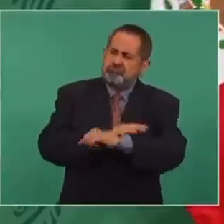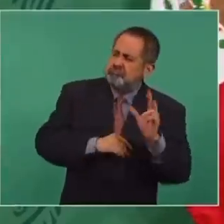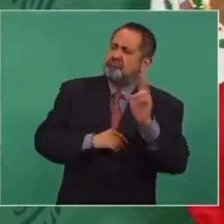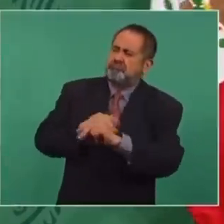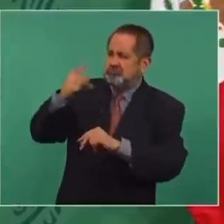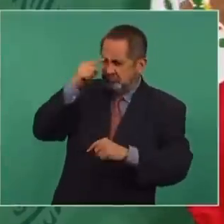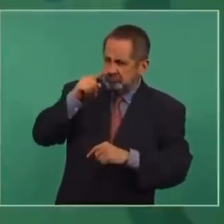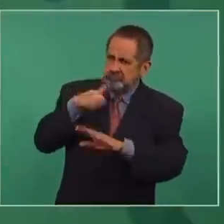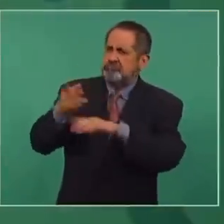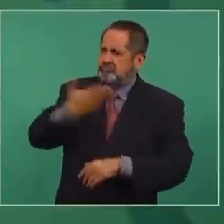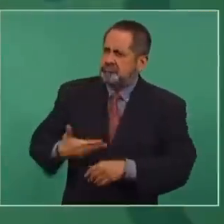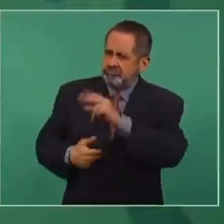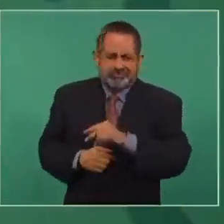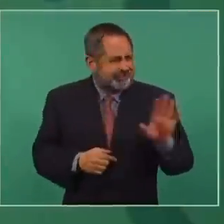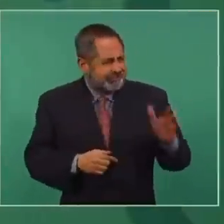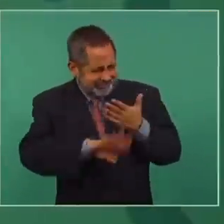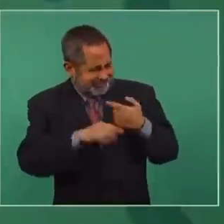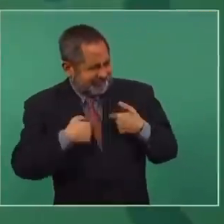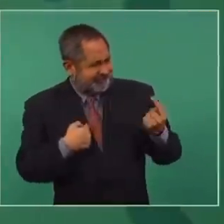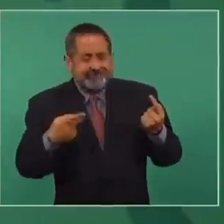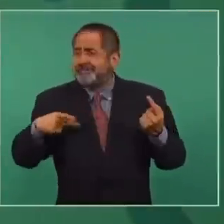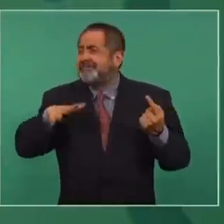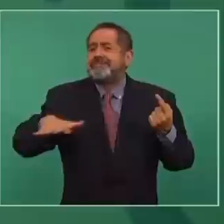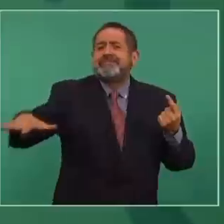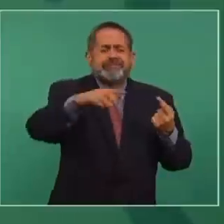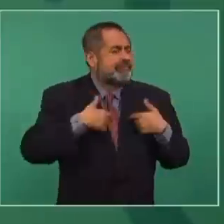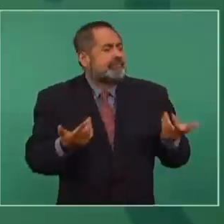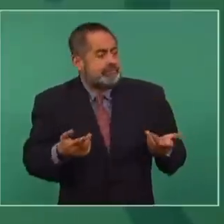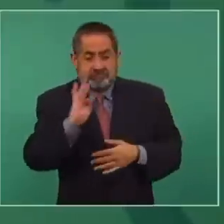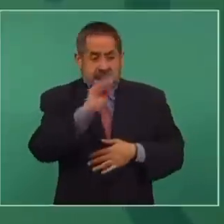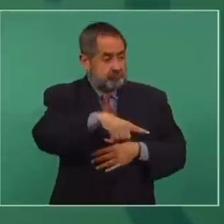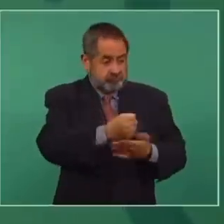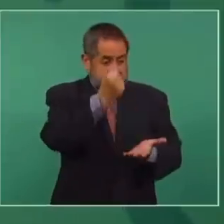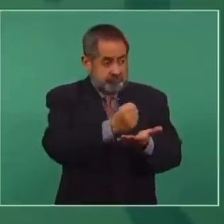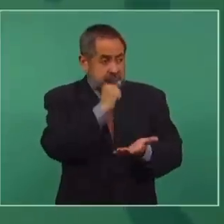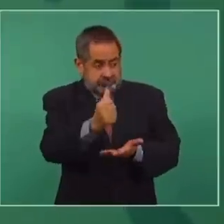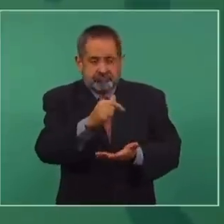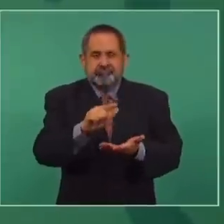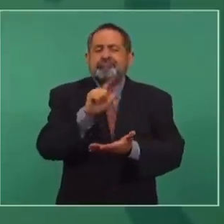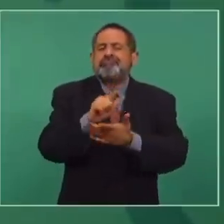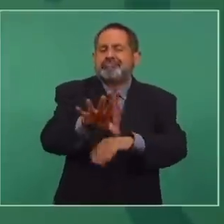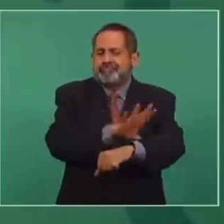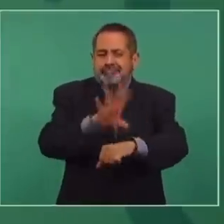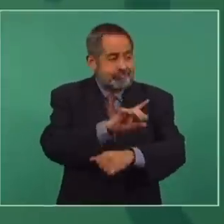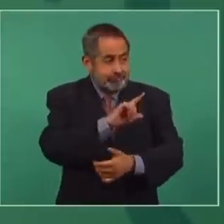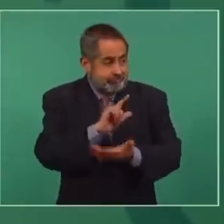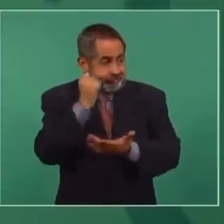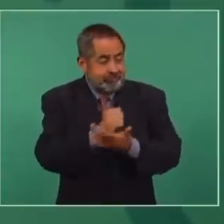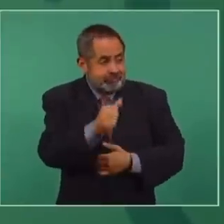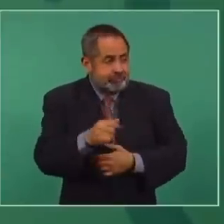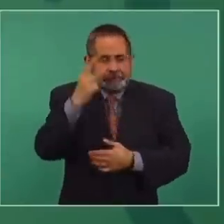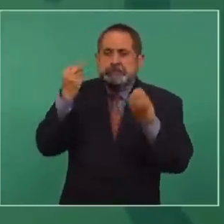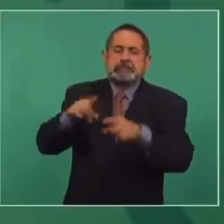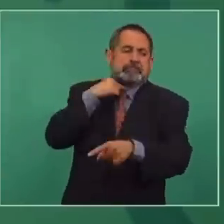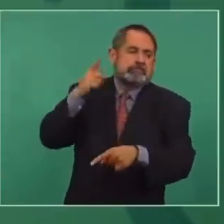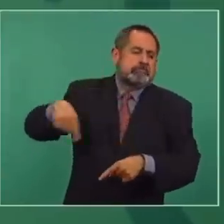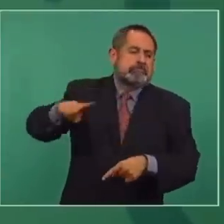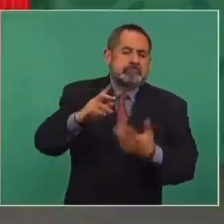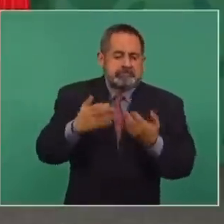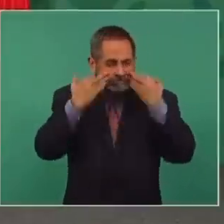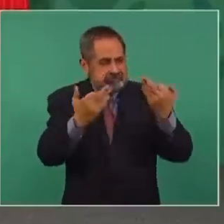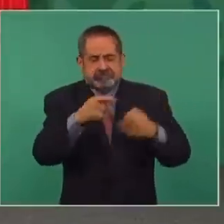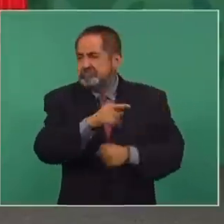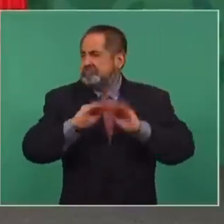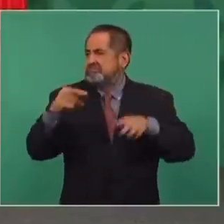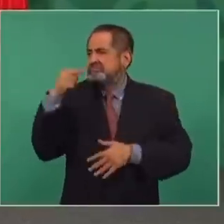Si no es conmigo, es con el pueblo. Si no aprueban la reforma eléctrica, pues van a terminar de